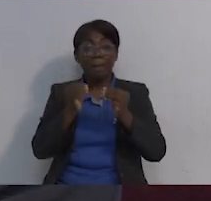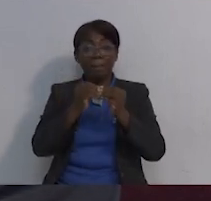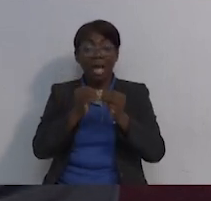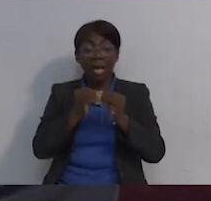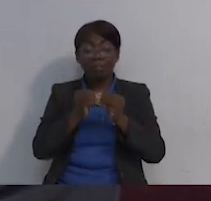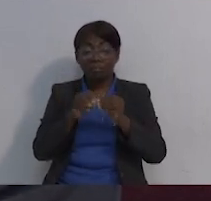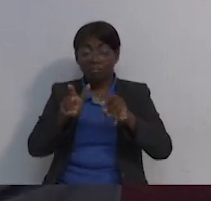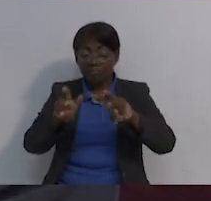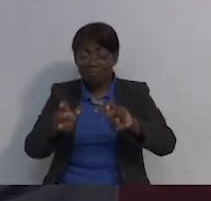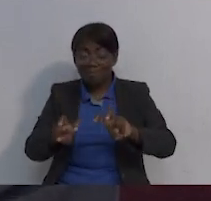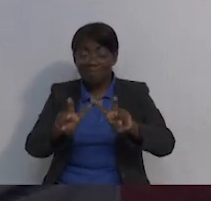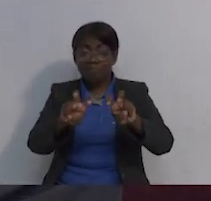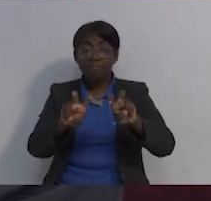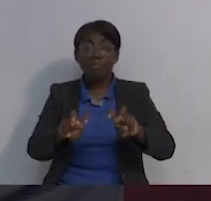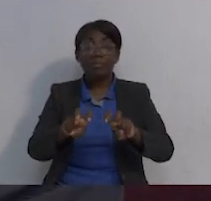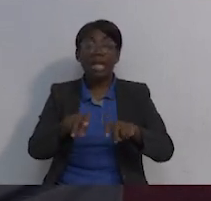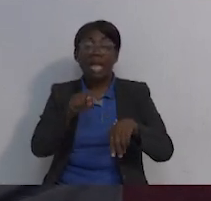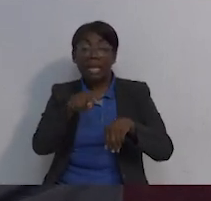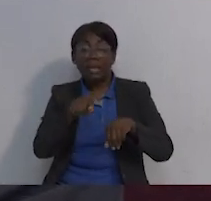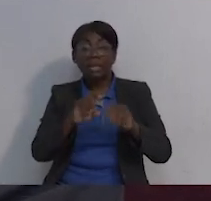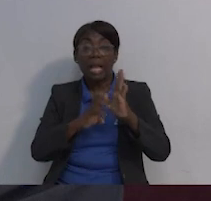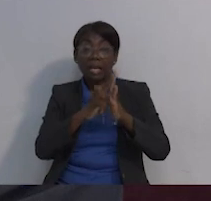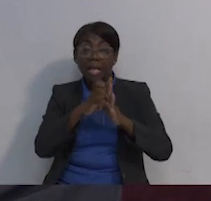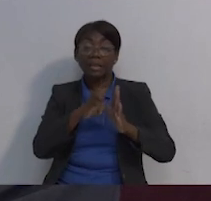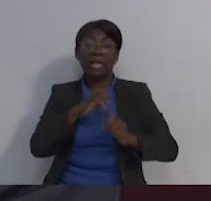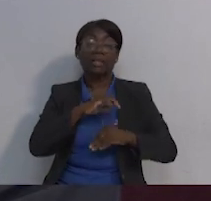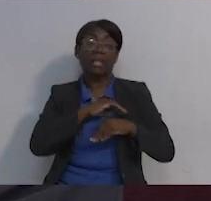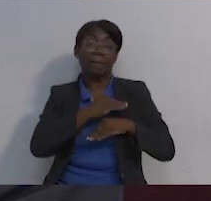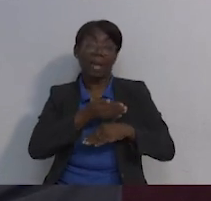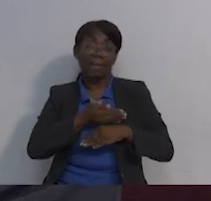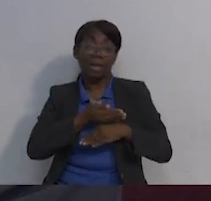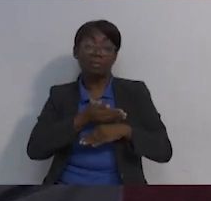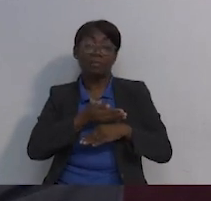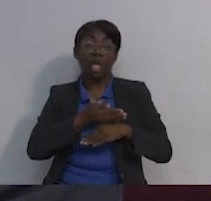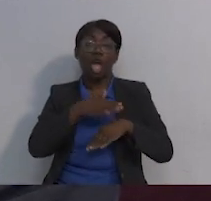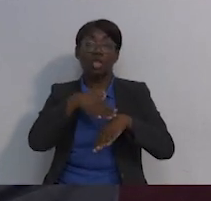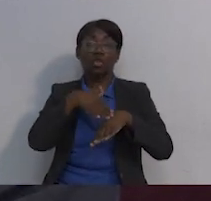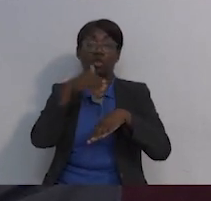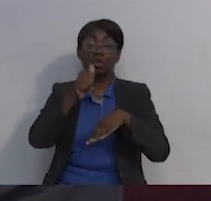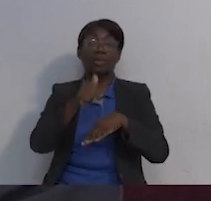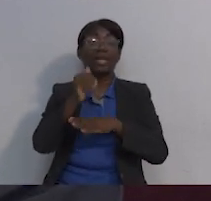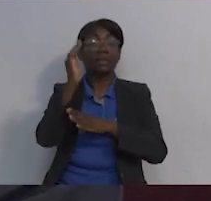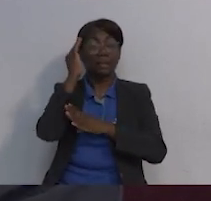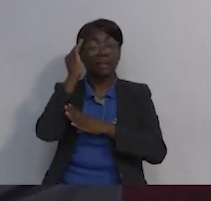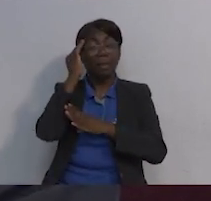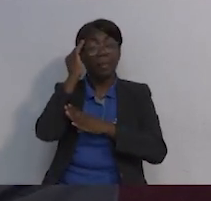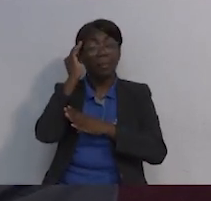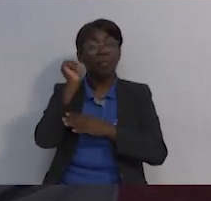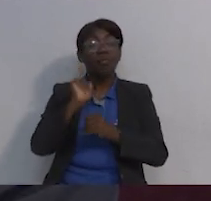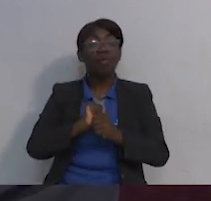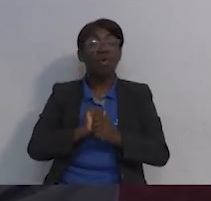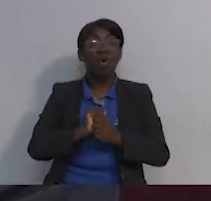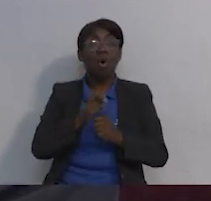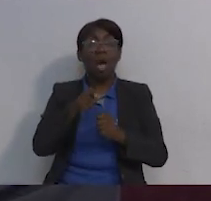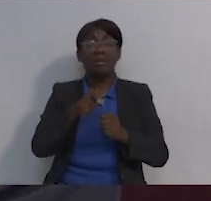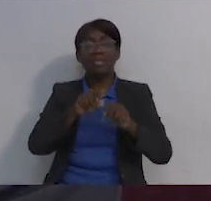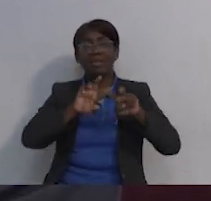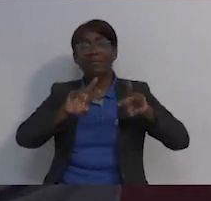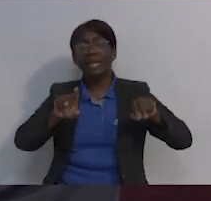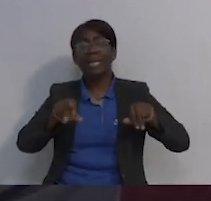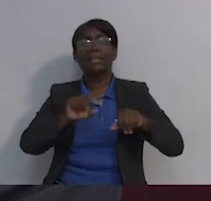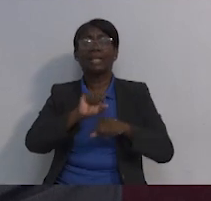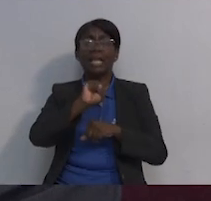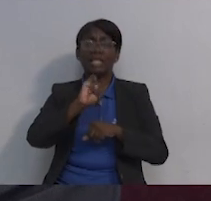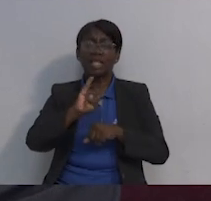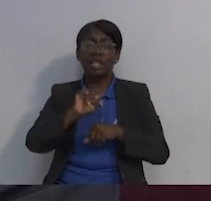que cada vez detectamos más en caso de cáncer de mama, ¿sí? Por sobre todo que estamos más conscientes